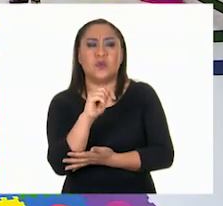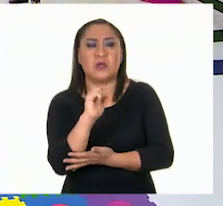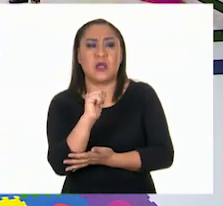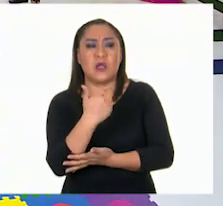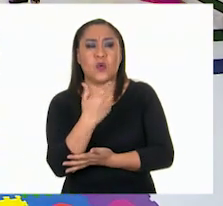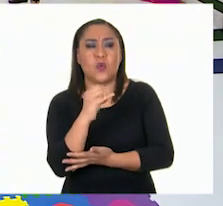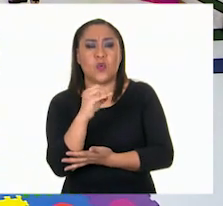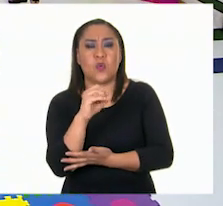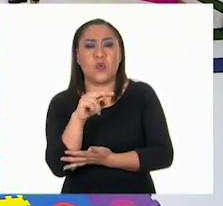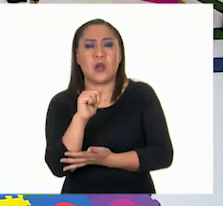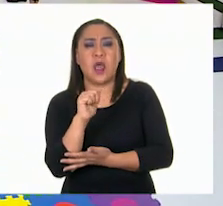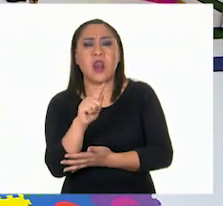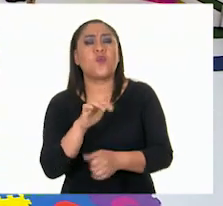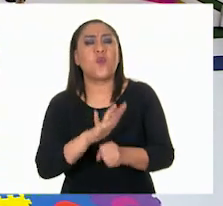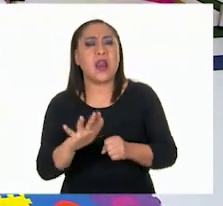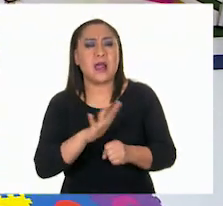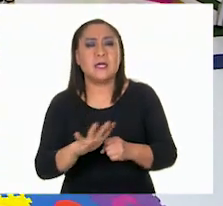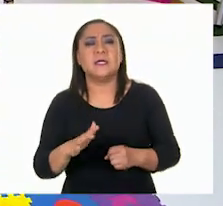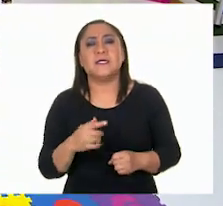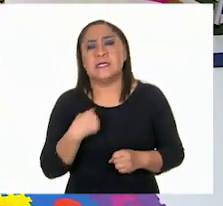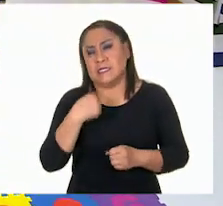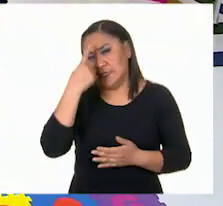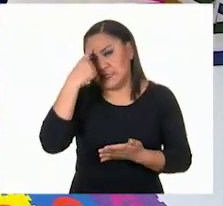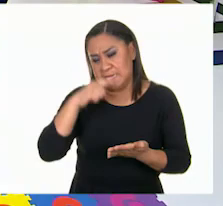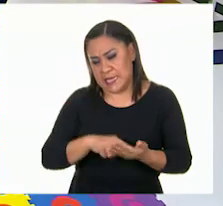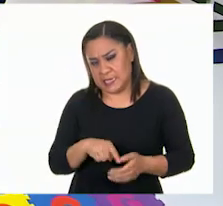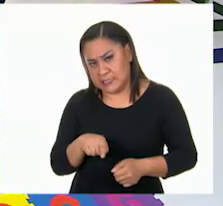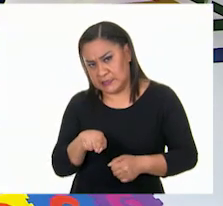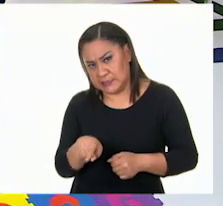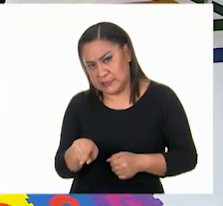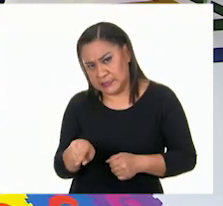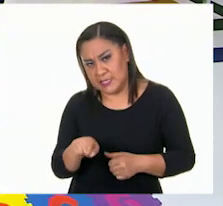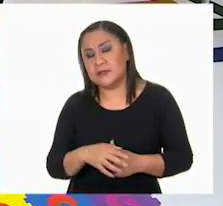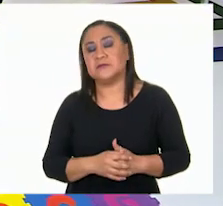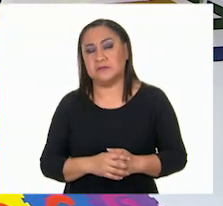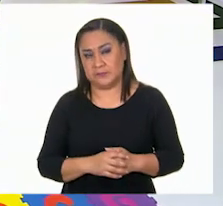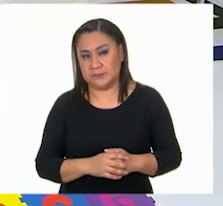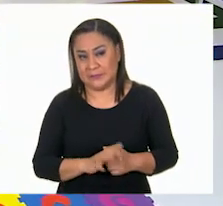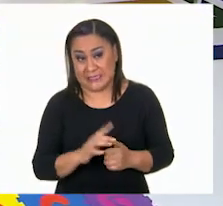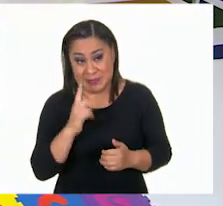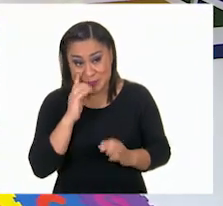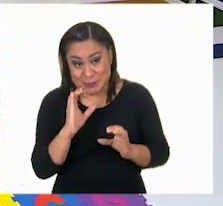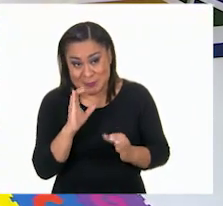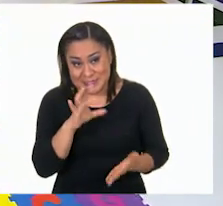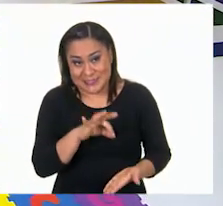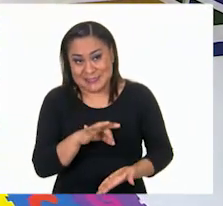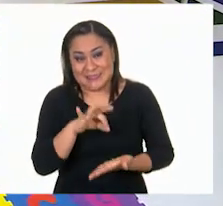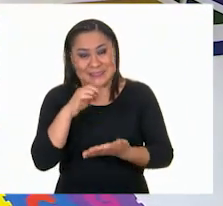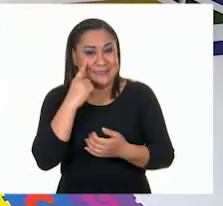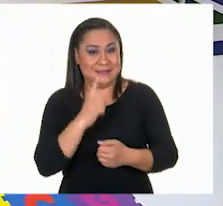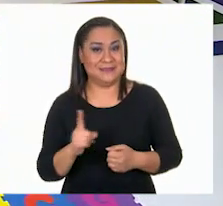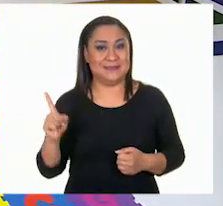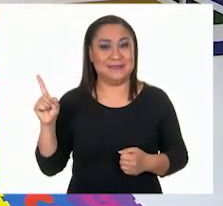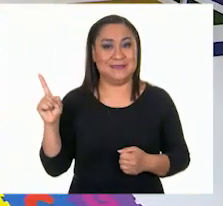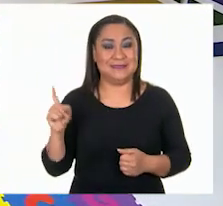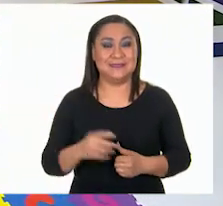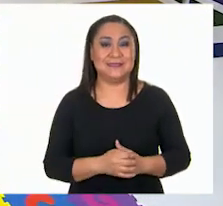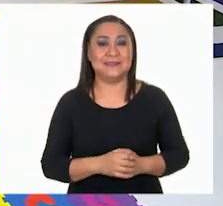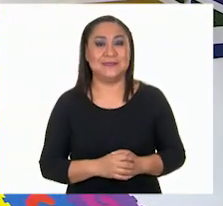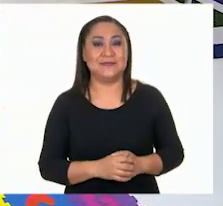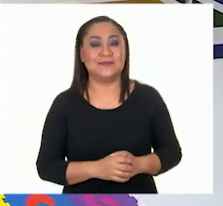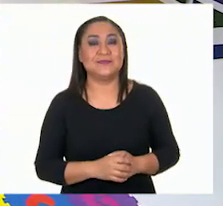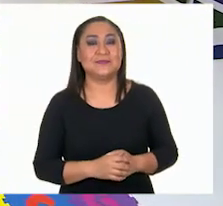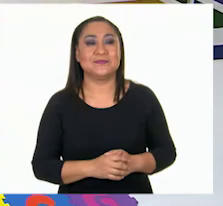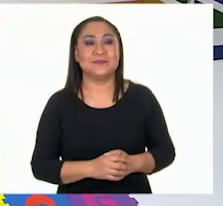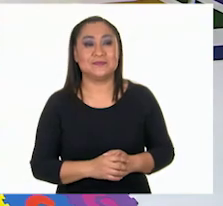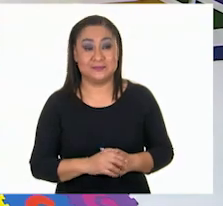Octagonal. Muy bien. Octagonal. Yo creo que esta que tienes más cerca. Ok, la voy a levantar, esperando no destruirla. Acá está. Pirámide